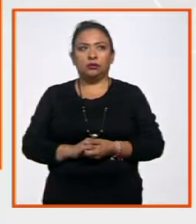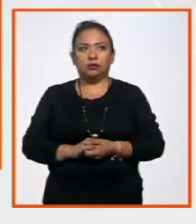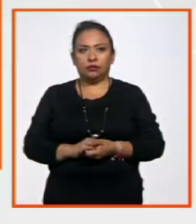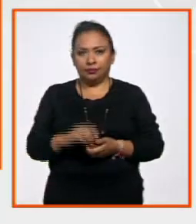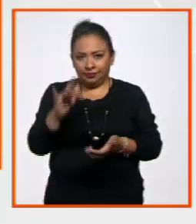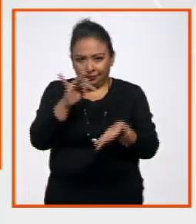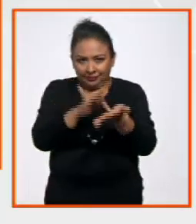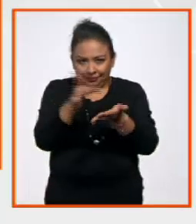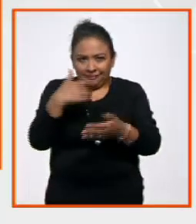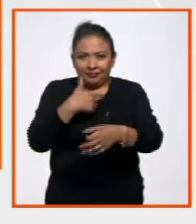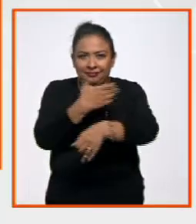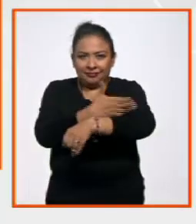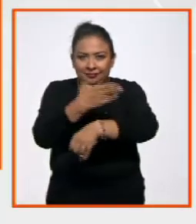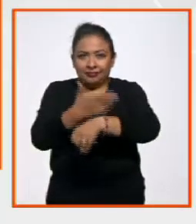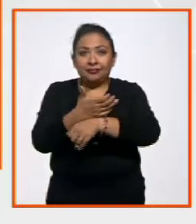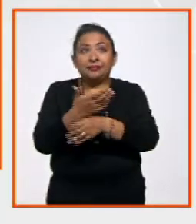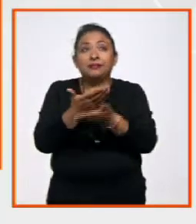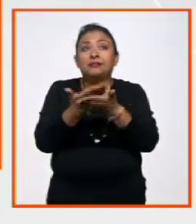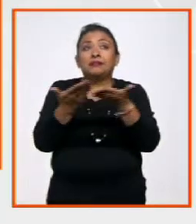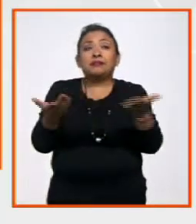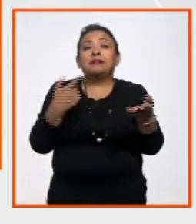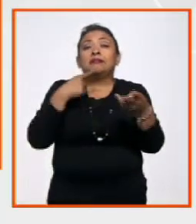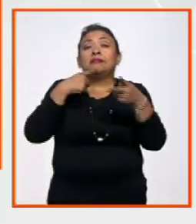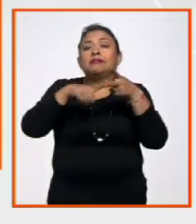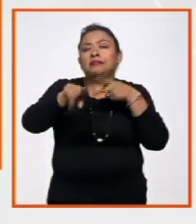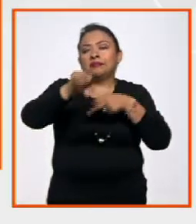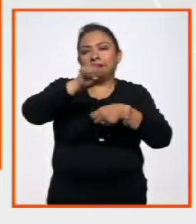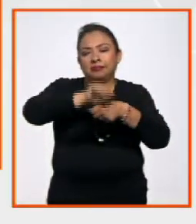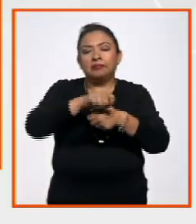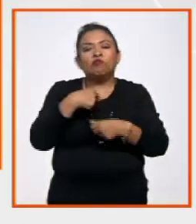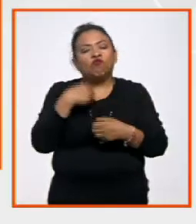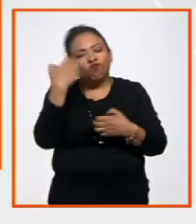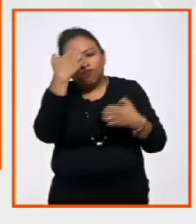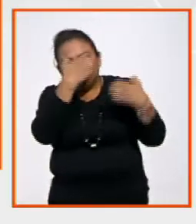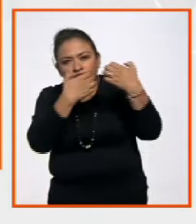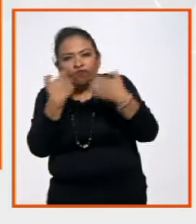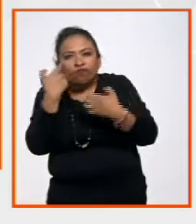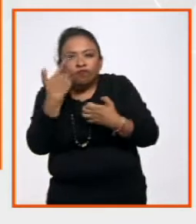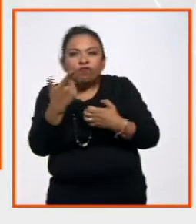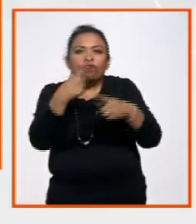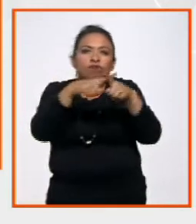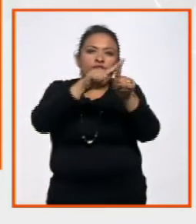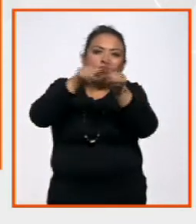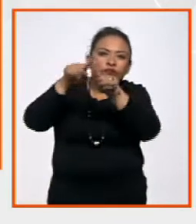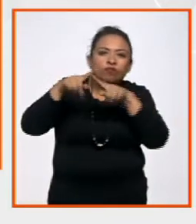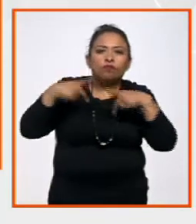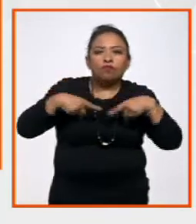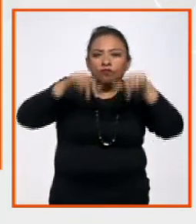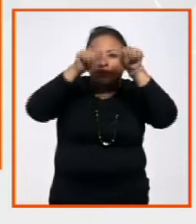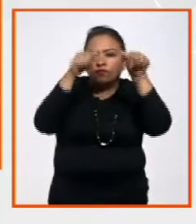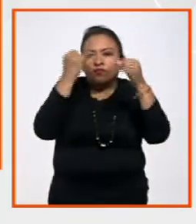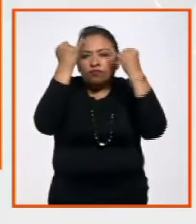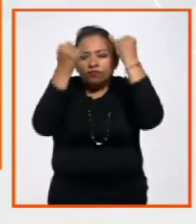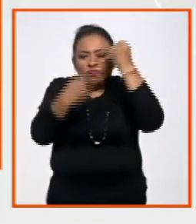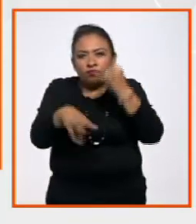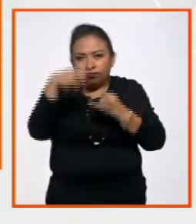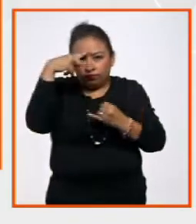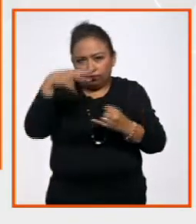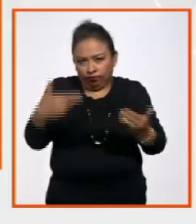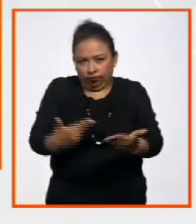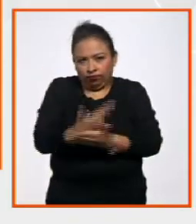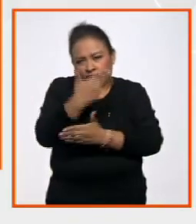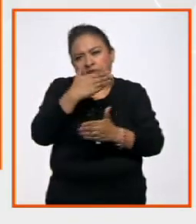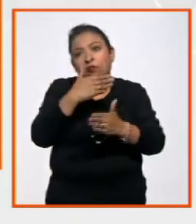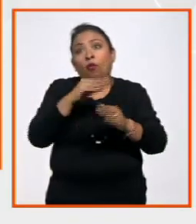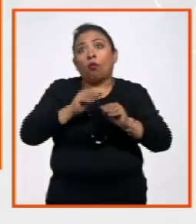Muchas gracias compañeros, en estas primeras semanas hemos estado revisando la presencia de artistas y creadores mexicanos en